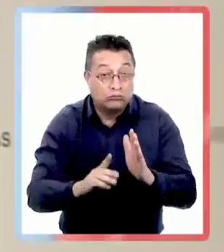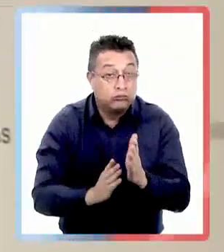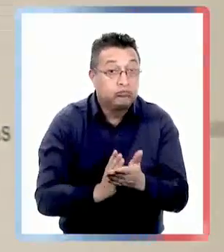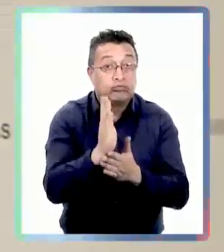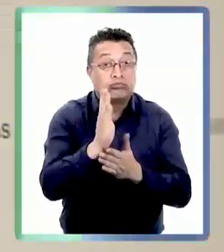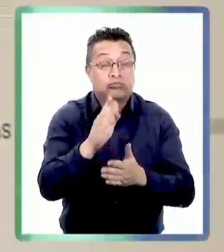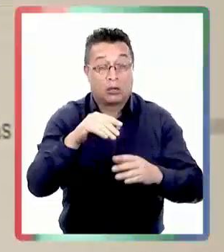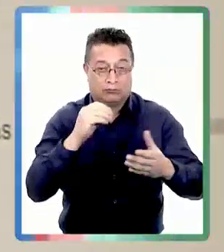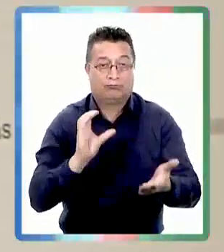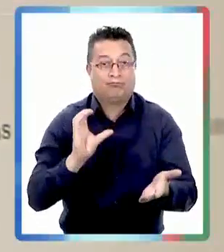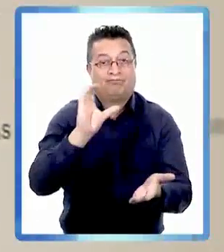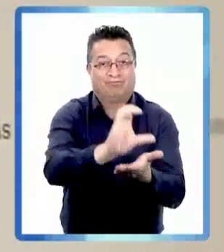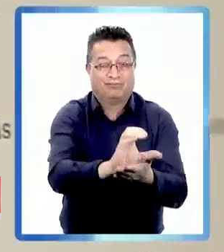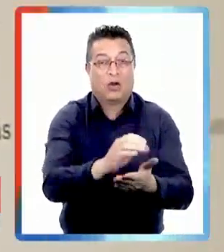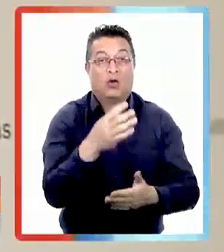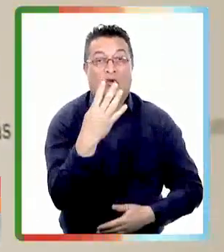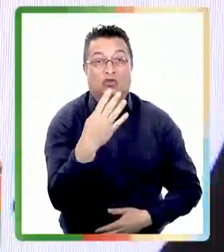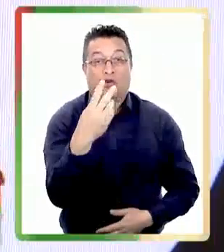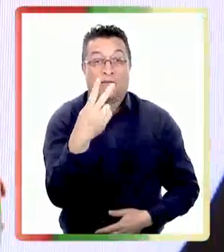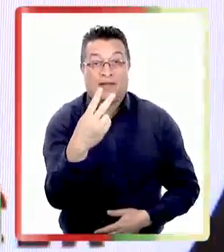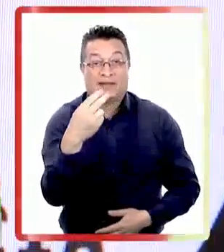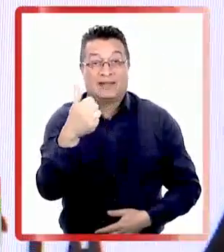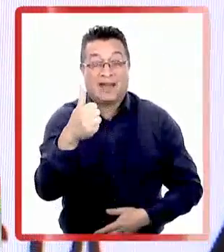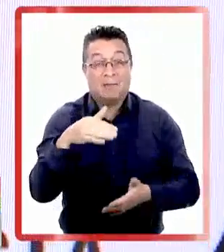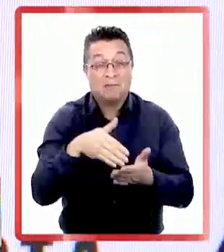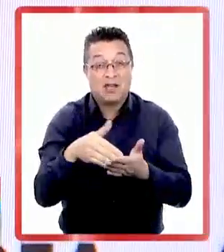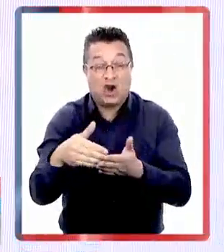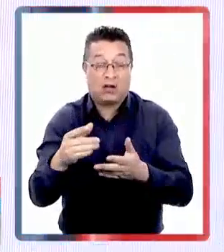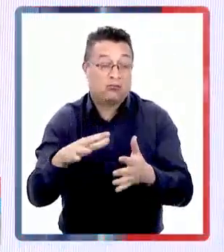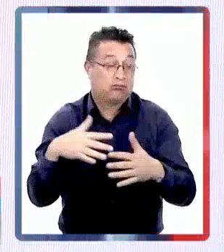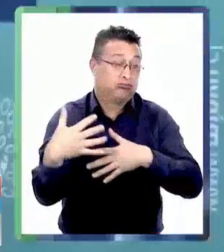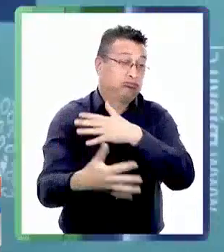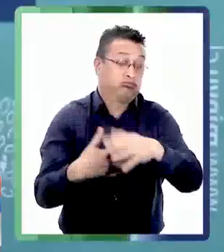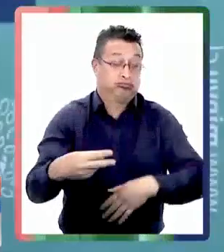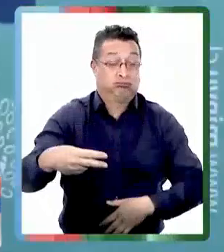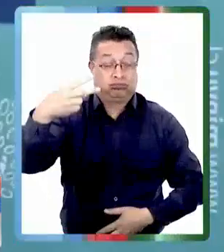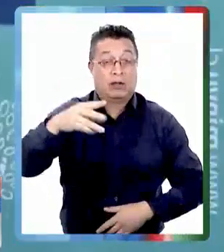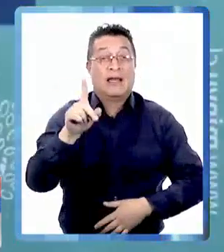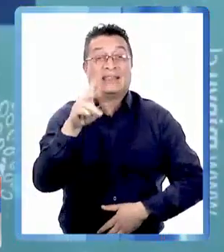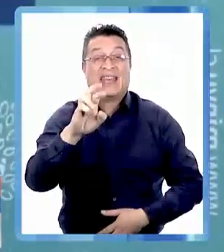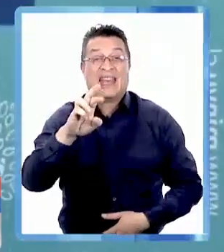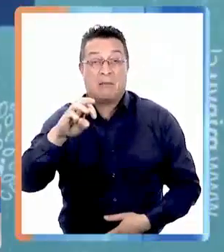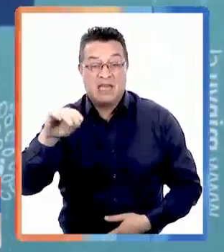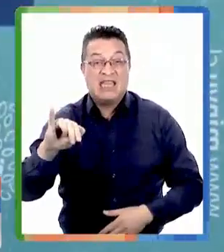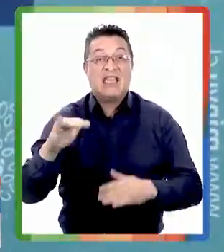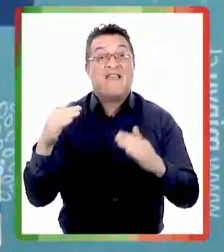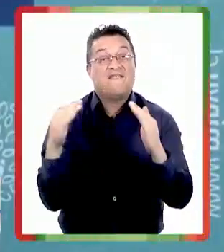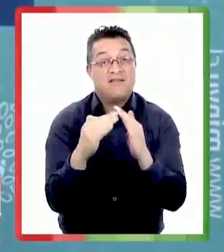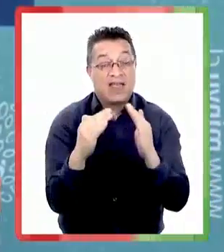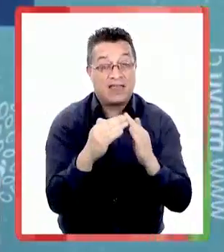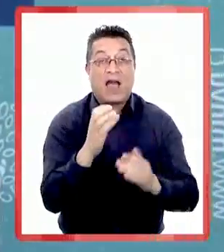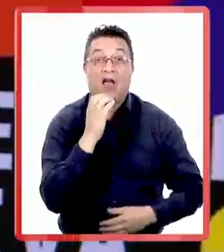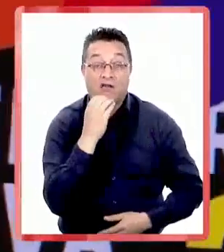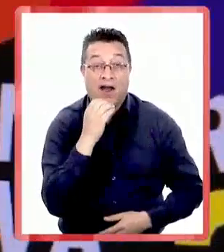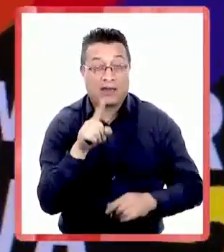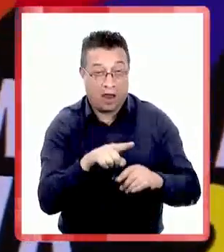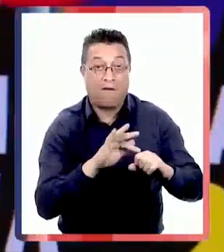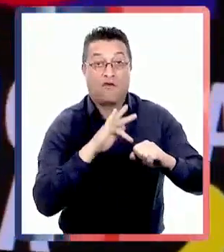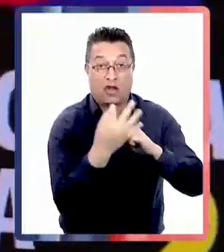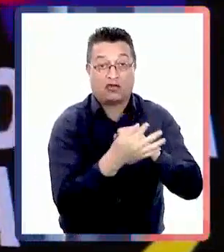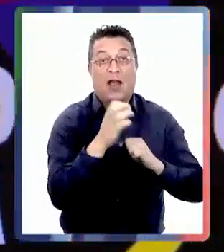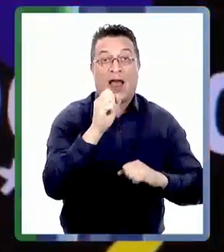el escándalo por la asignación de 426 millones de pesos del Ceremi de Vivienda de Antofagasta a su fundación,